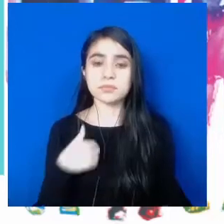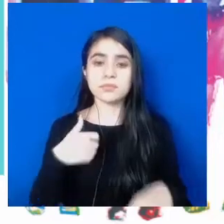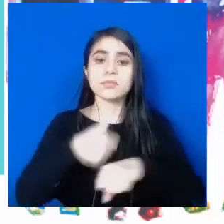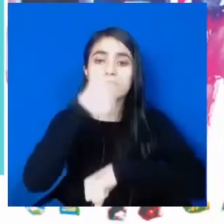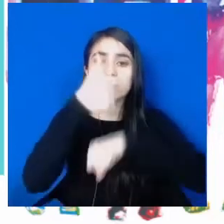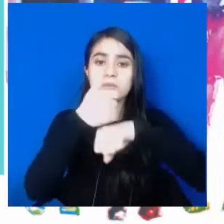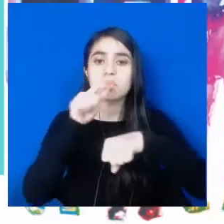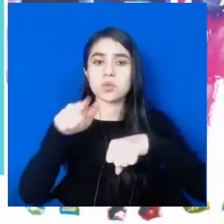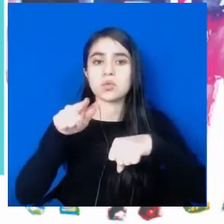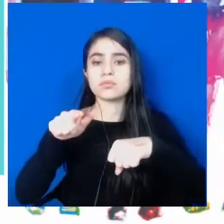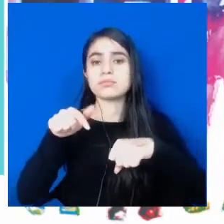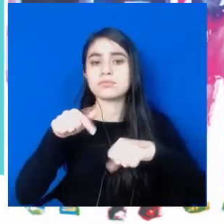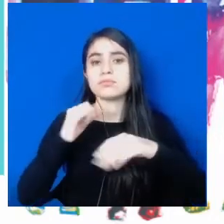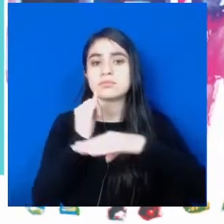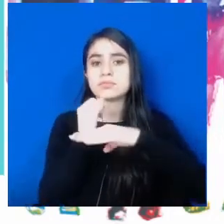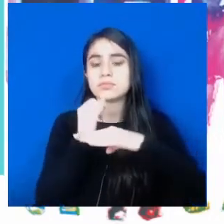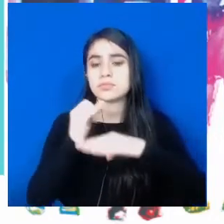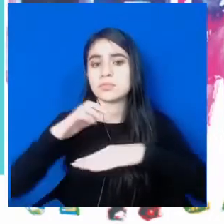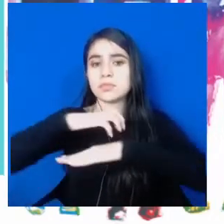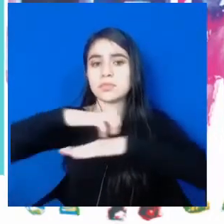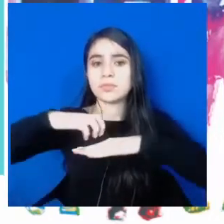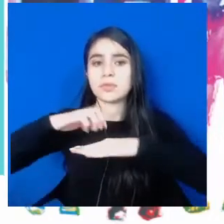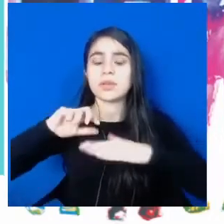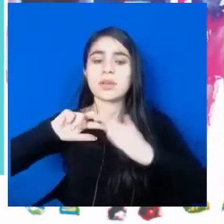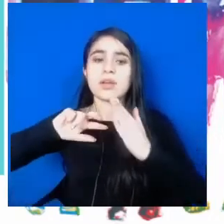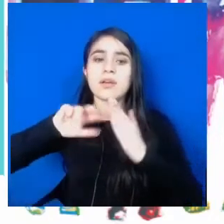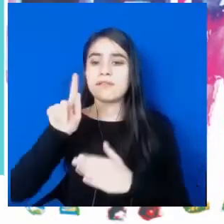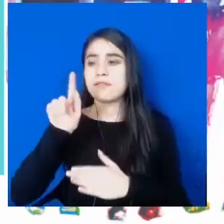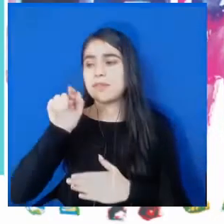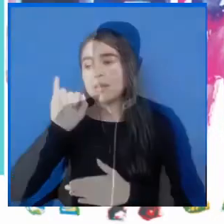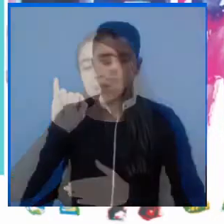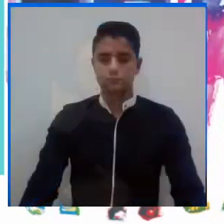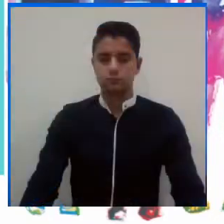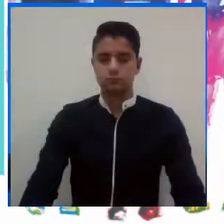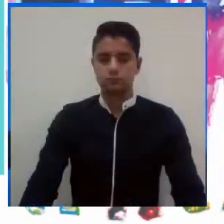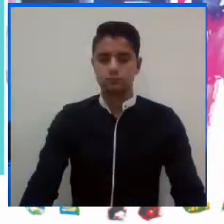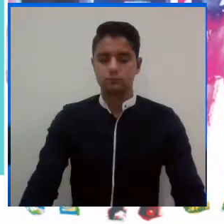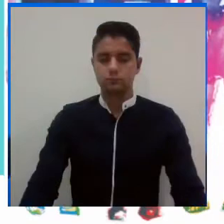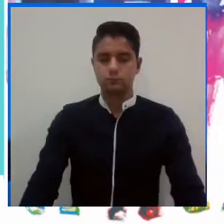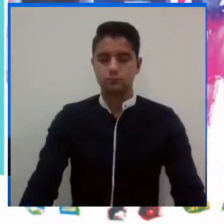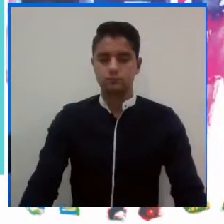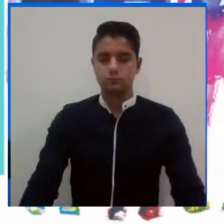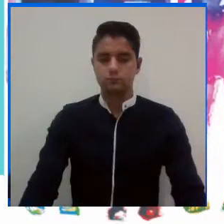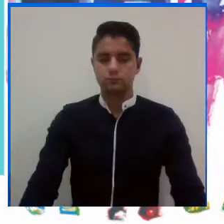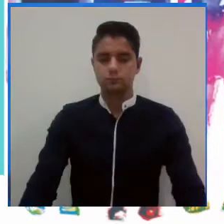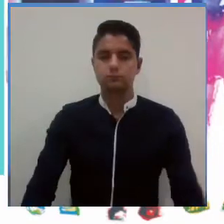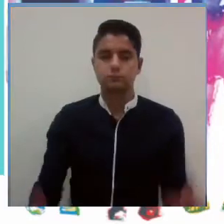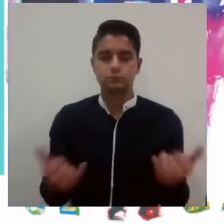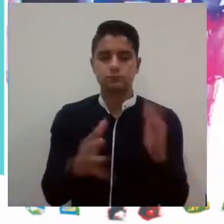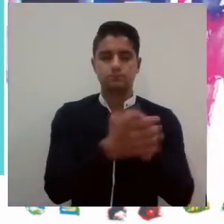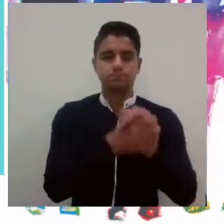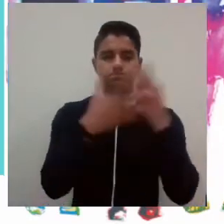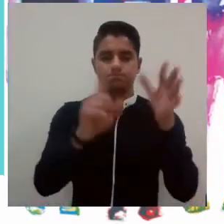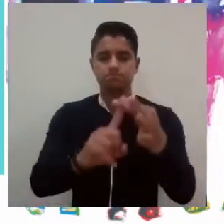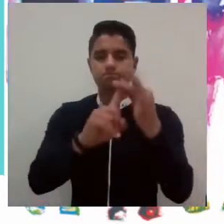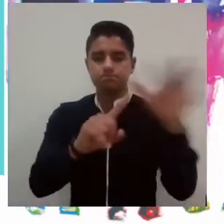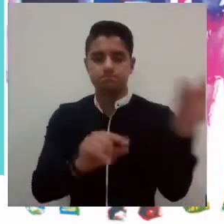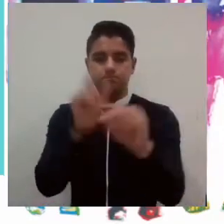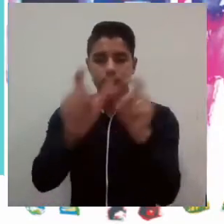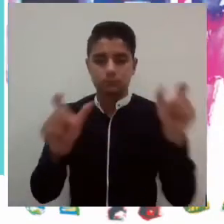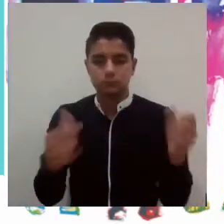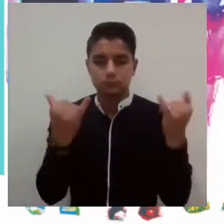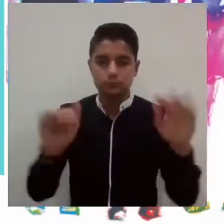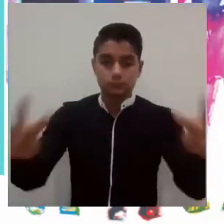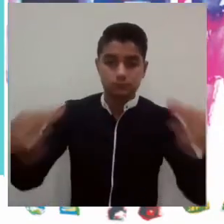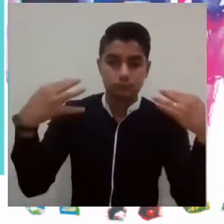En mi condición de rector del Instituto Tolimense de Formación Técnica, Profesional y FID del Espinal Tolima, envío un saludo muy especial a todas las